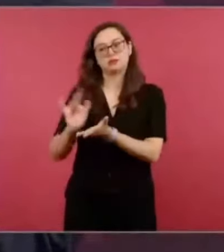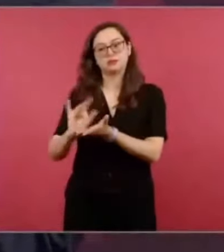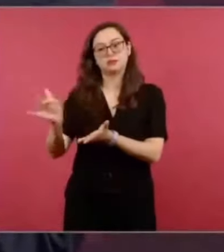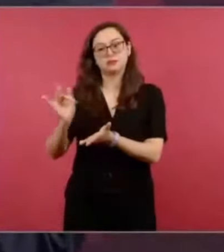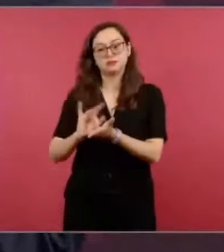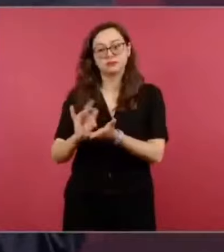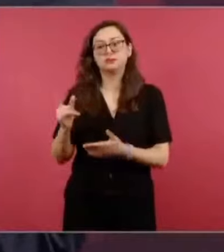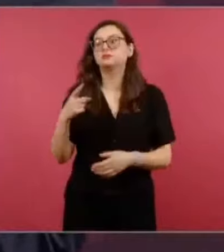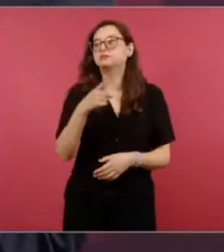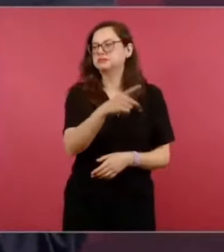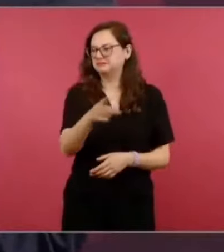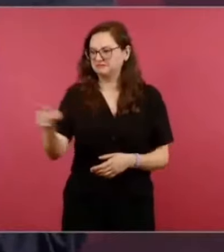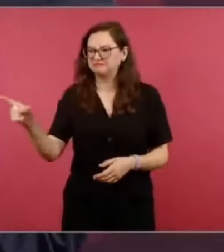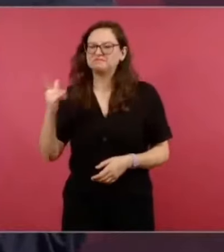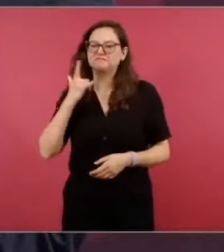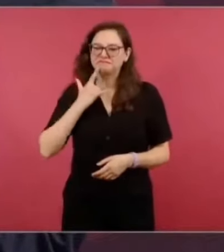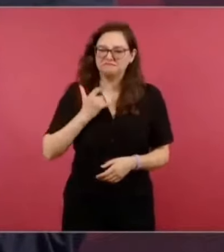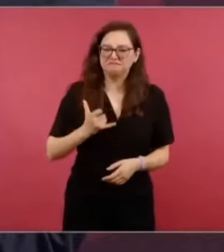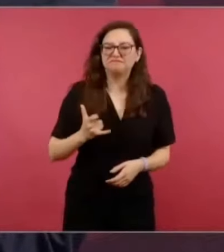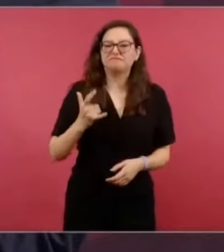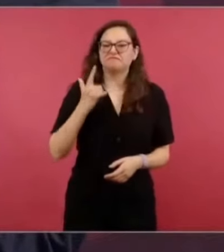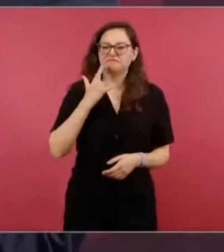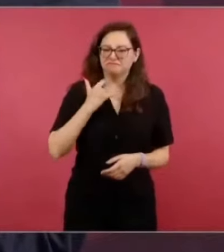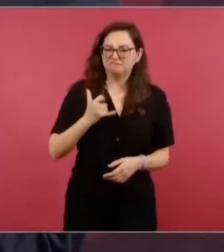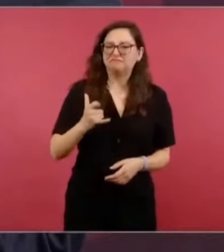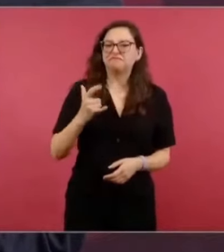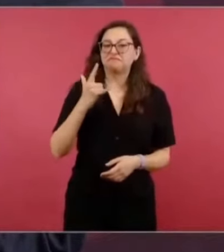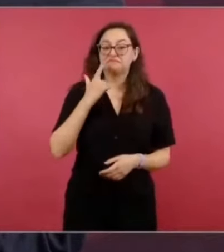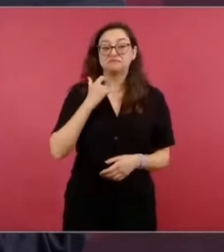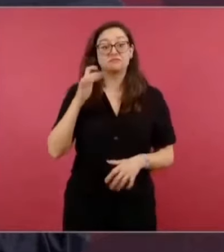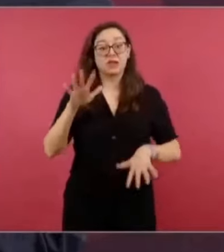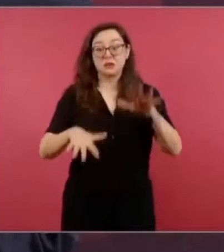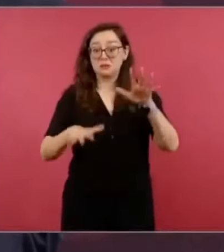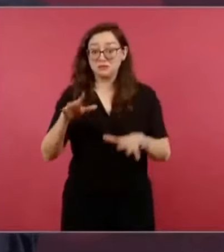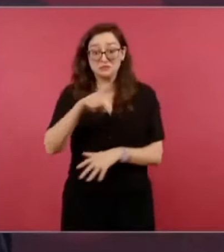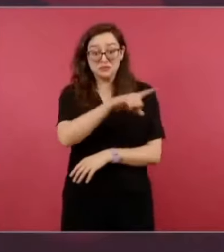sacrificio, porque también a veces eso se olvida.